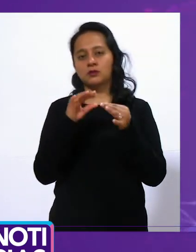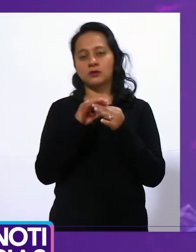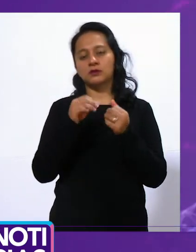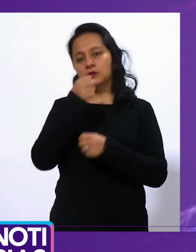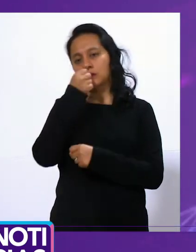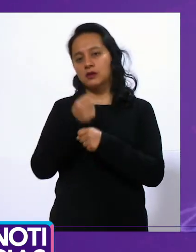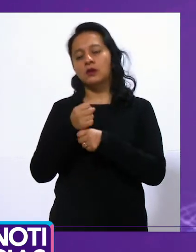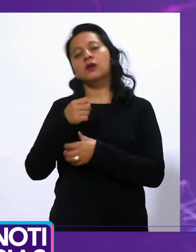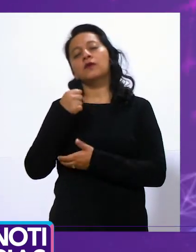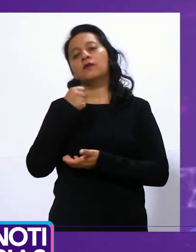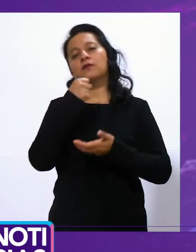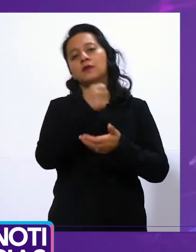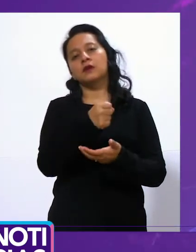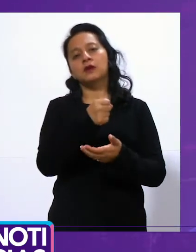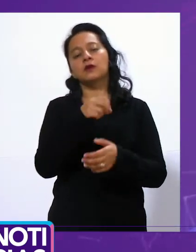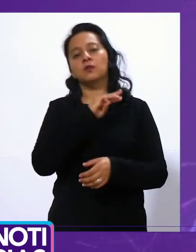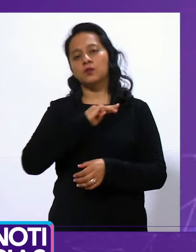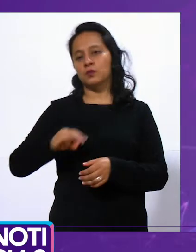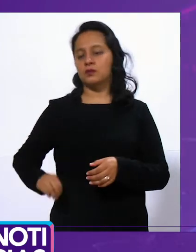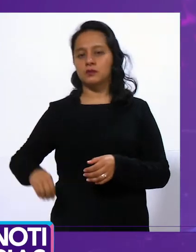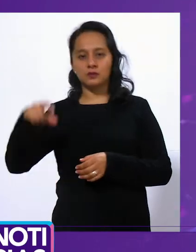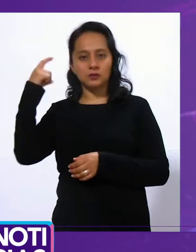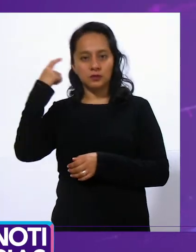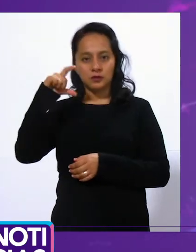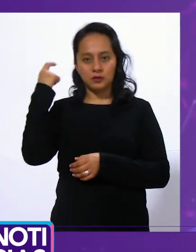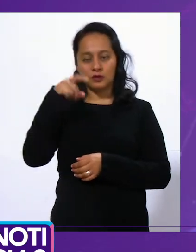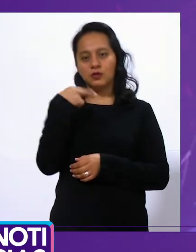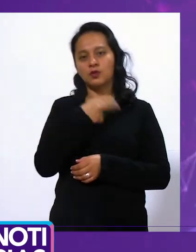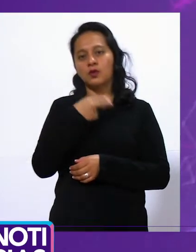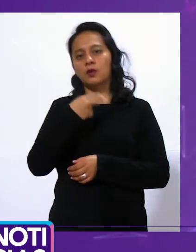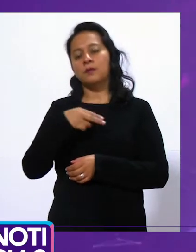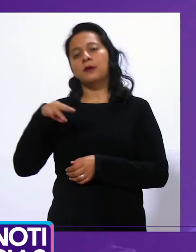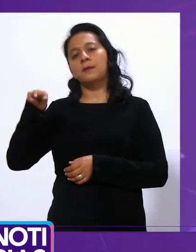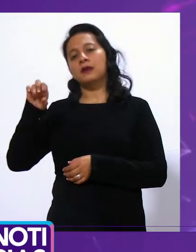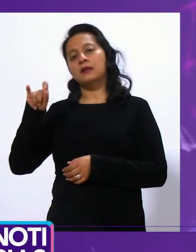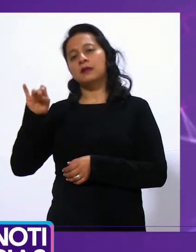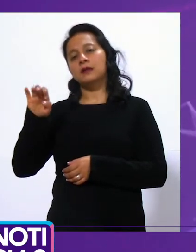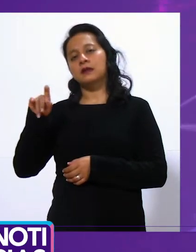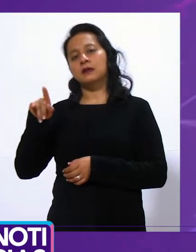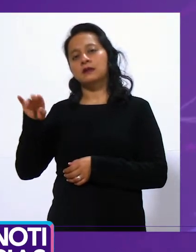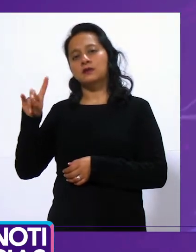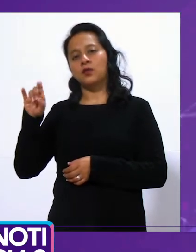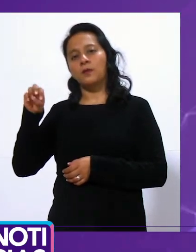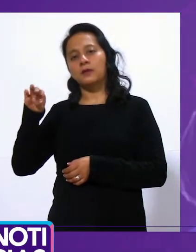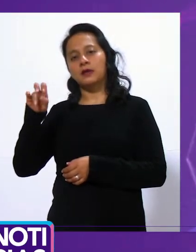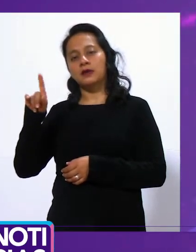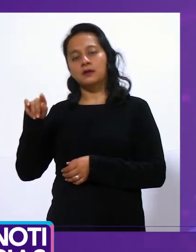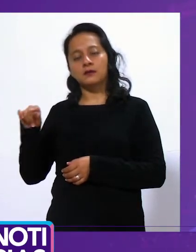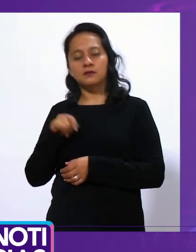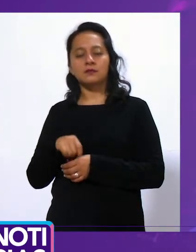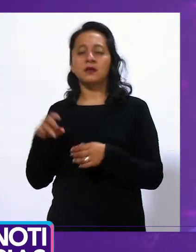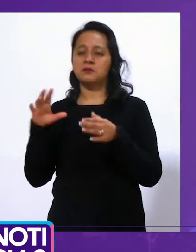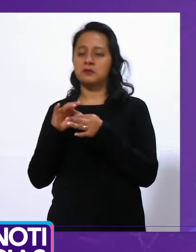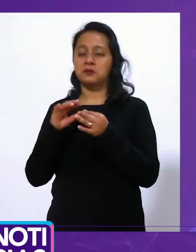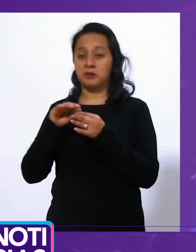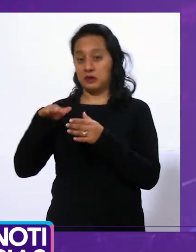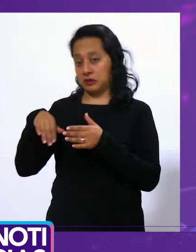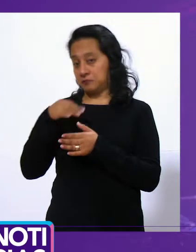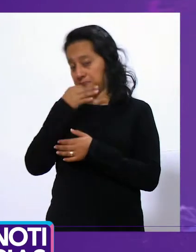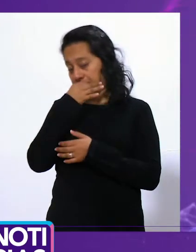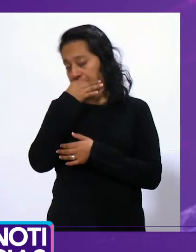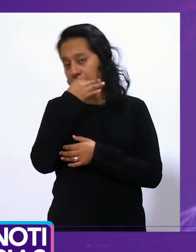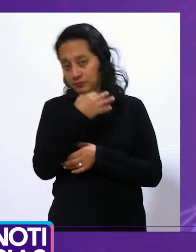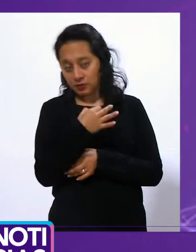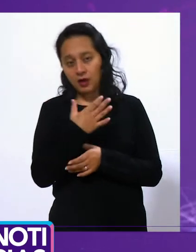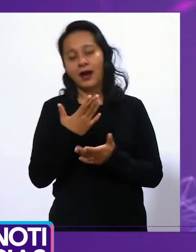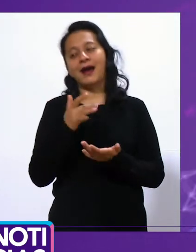de Finanzas del municipio de Querétaro, Francisco Martínez Domínguez. Informó que lo anterior se dará gracias a que en el municipio se cuenta con